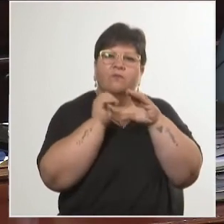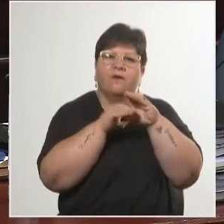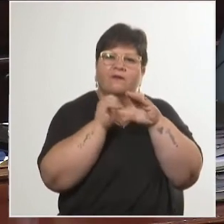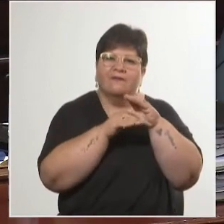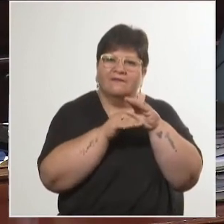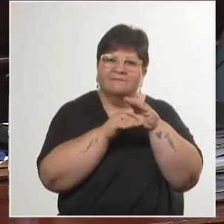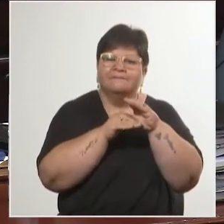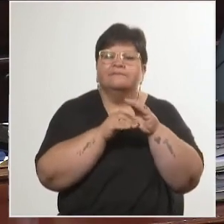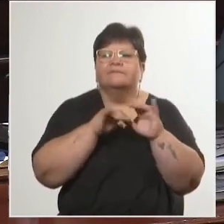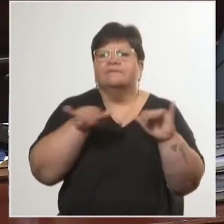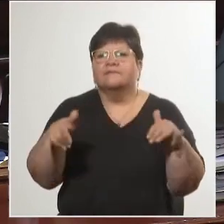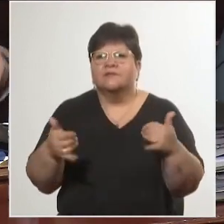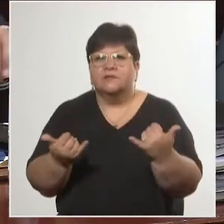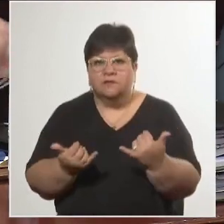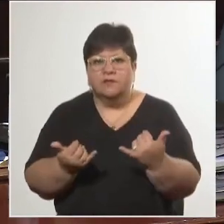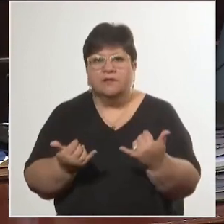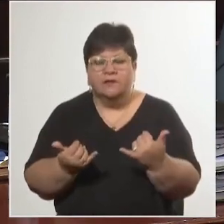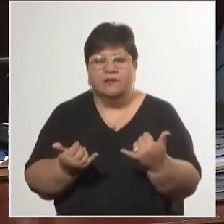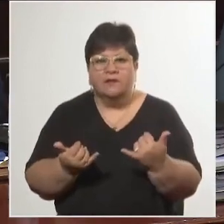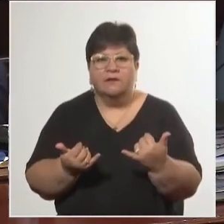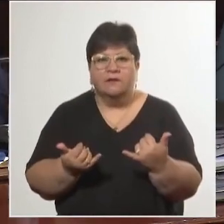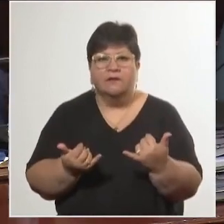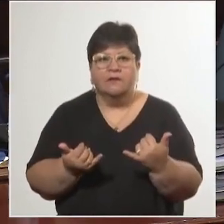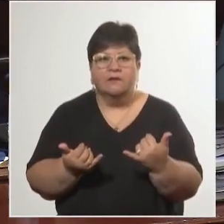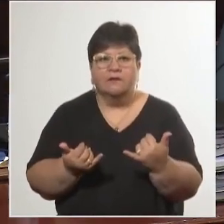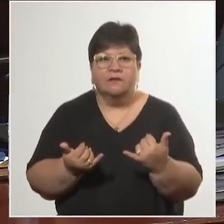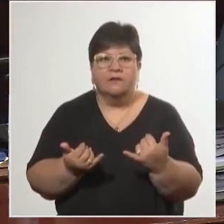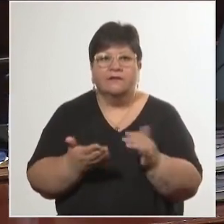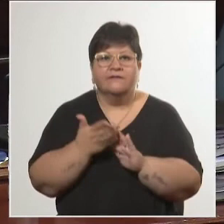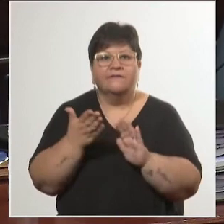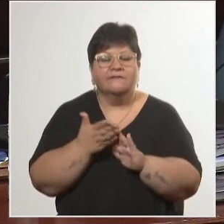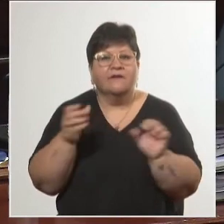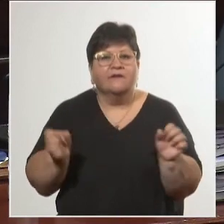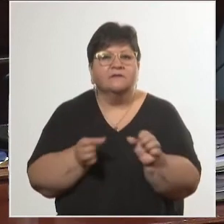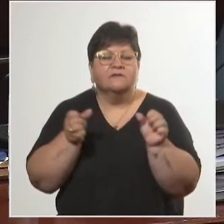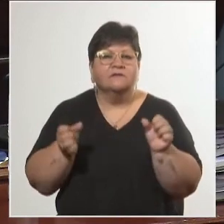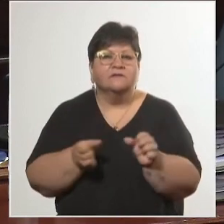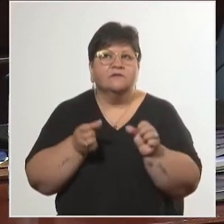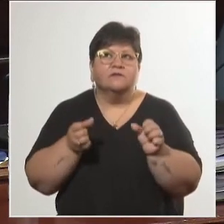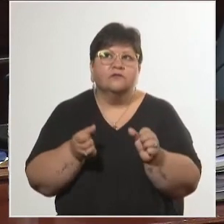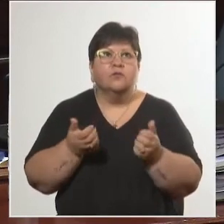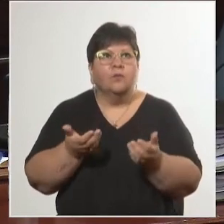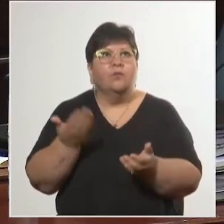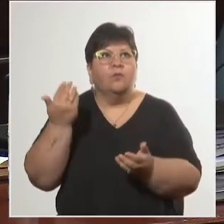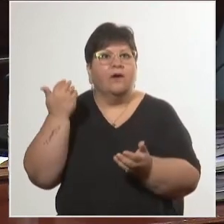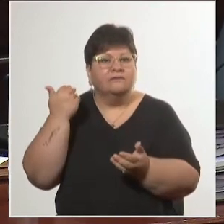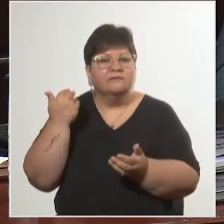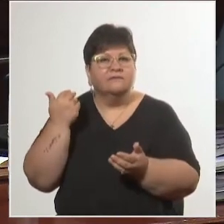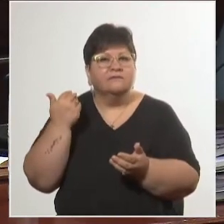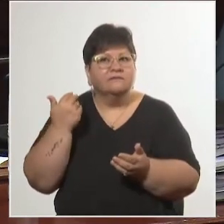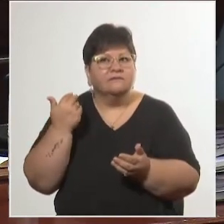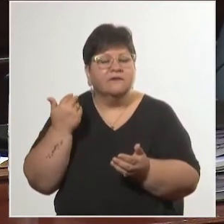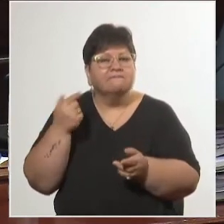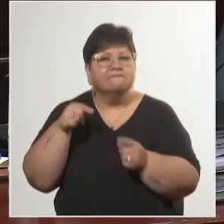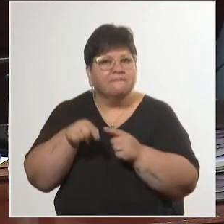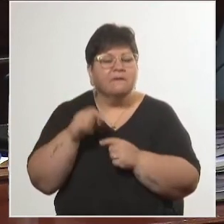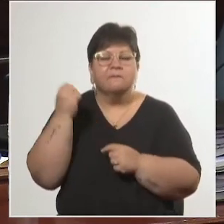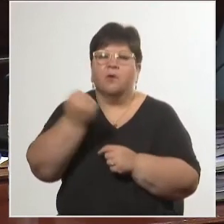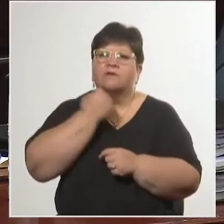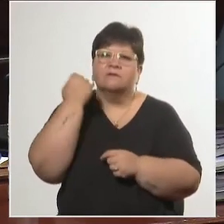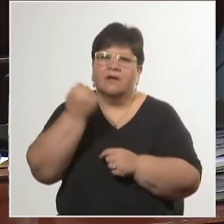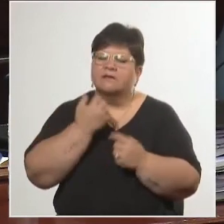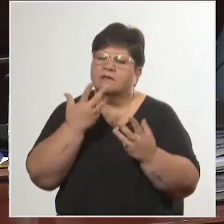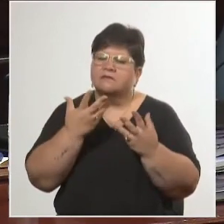viene de alguna forma extendiendo esa práctica, pero es importantísima en esta etapa de